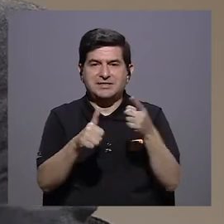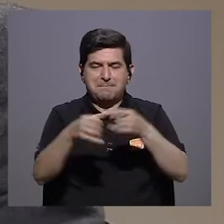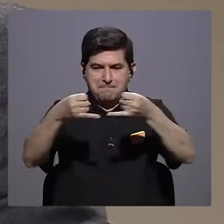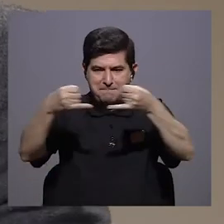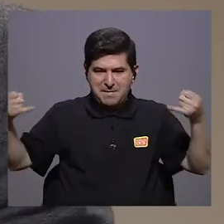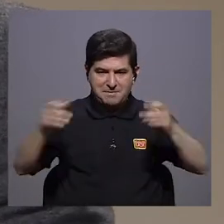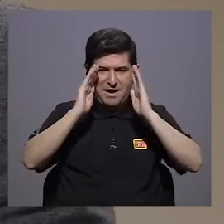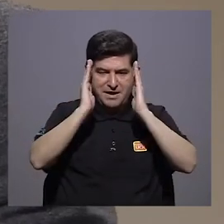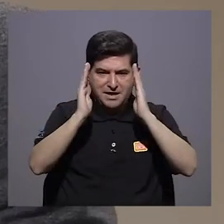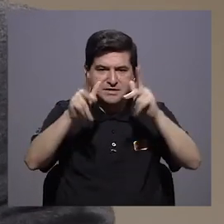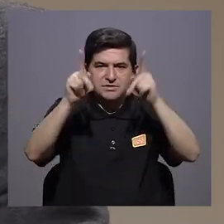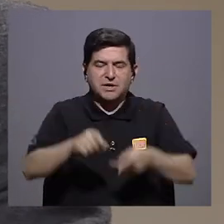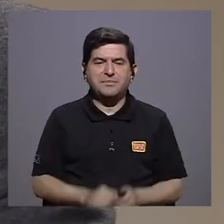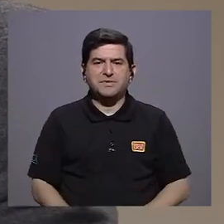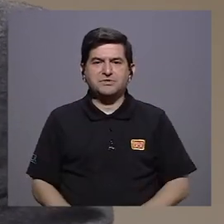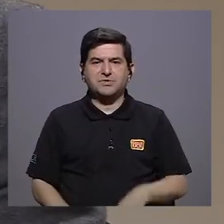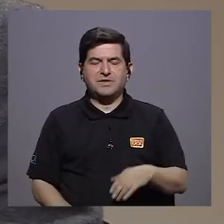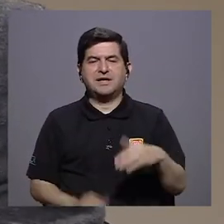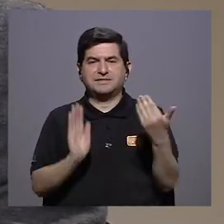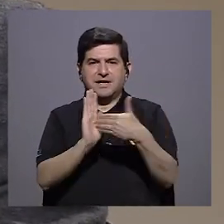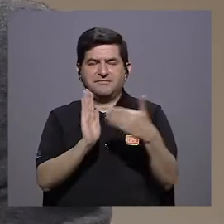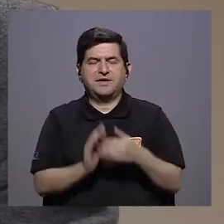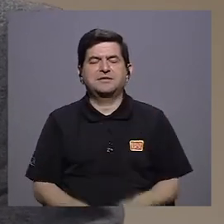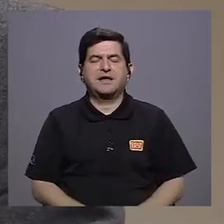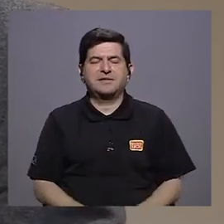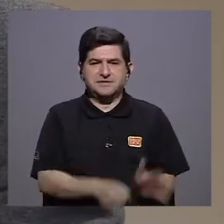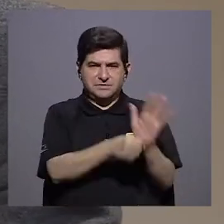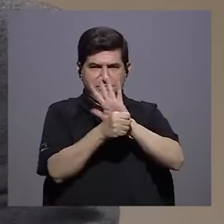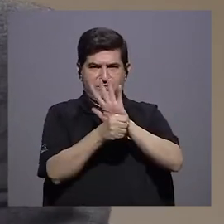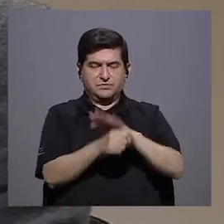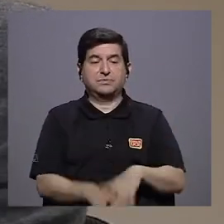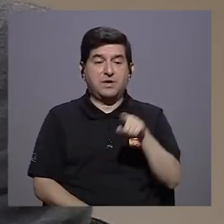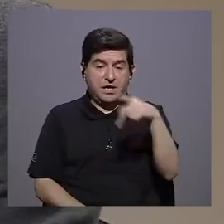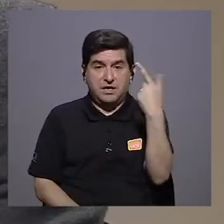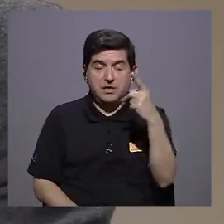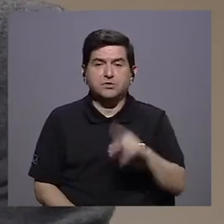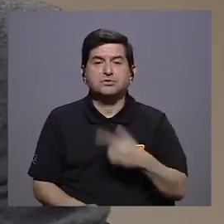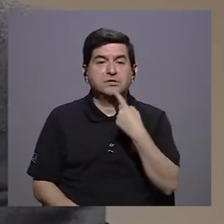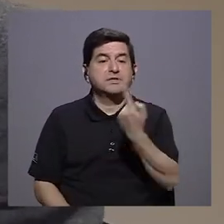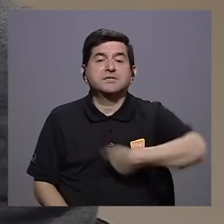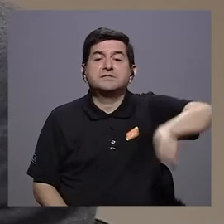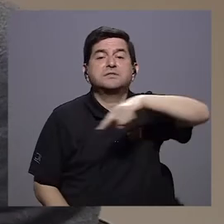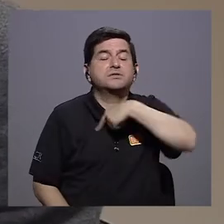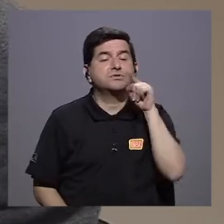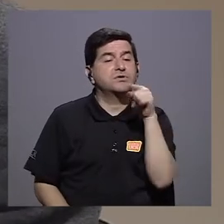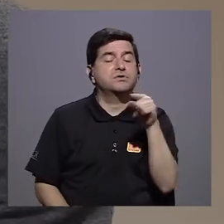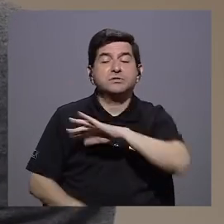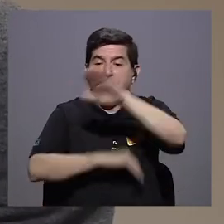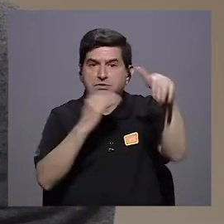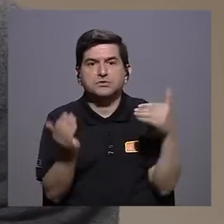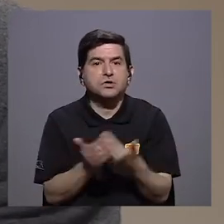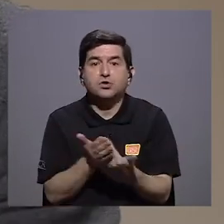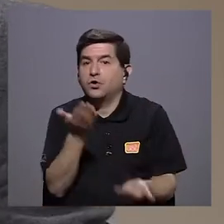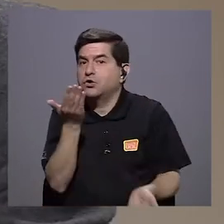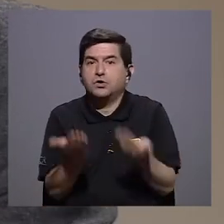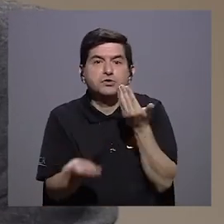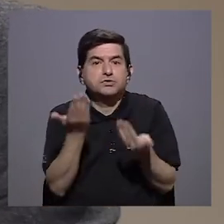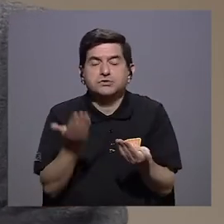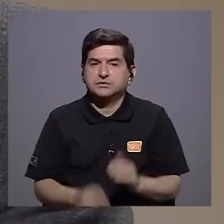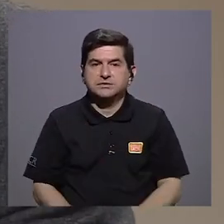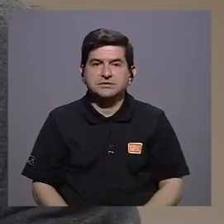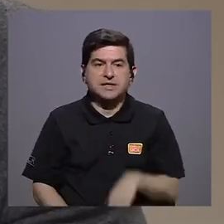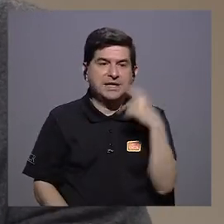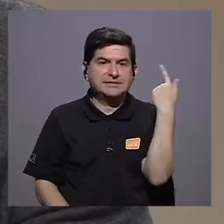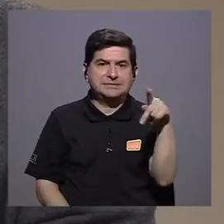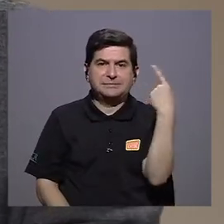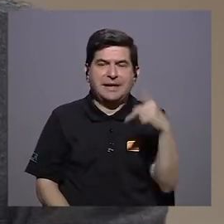viendo pacientes COVID todos los días o poniéndose en riesgo. Entonces, si llegáramos a decir, esto para todos probablemente exista